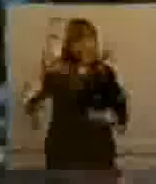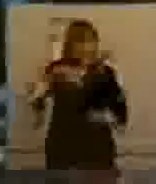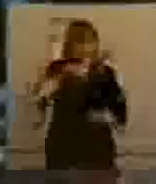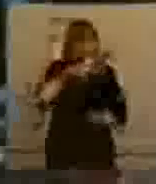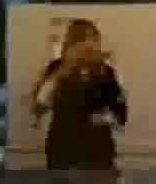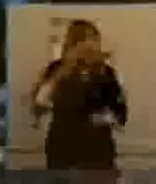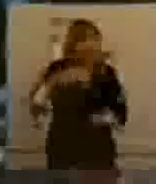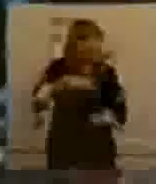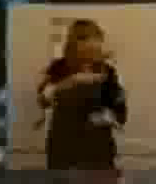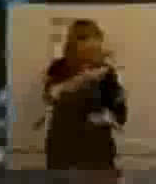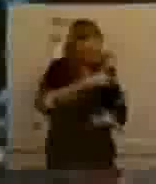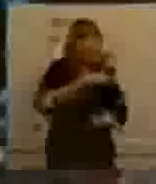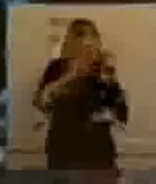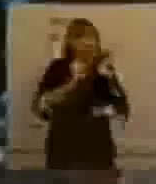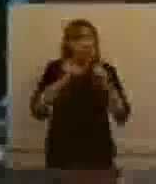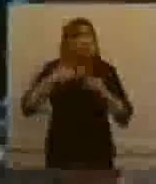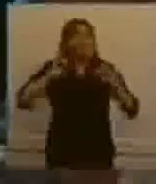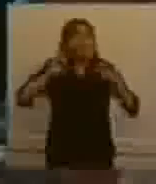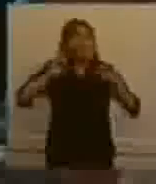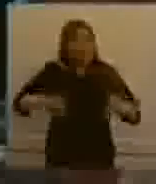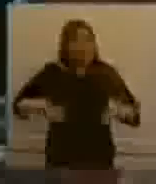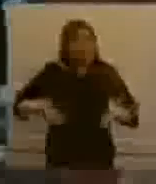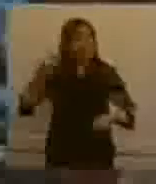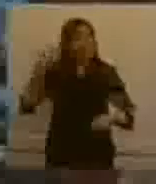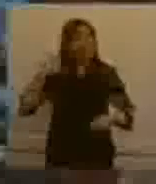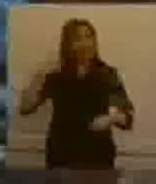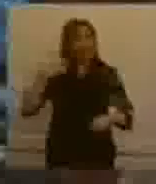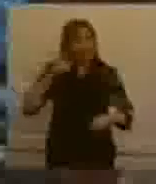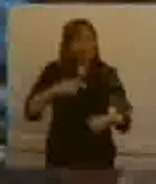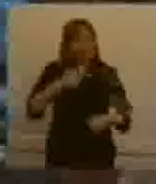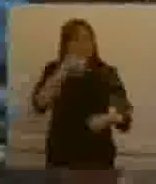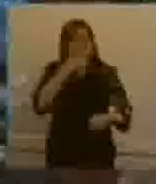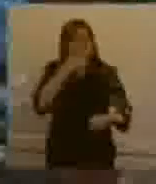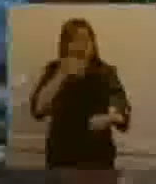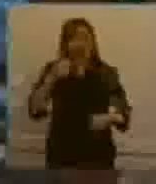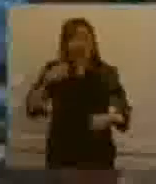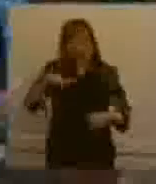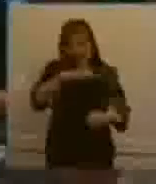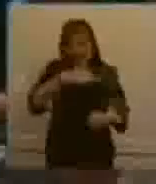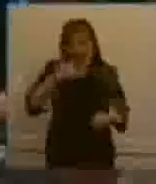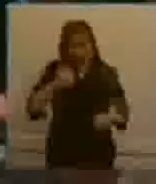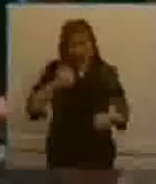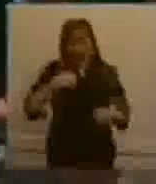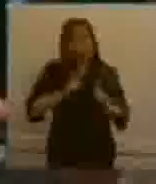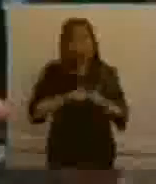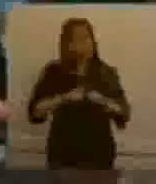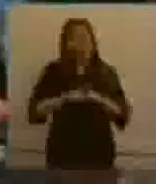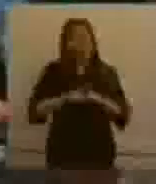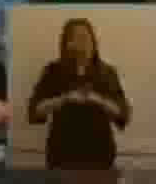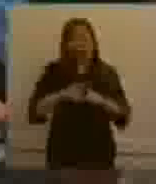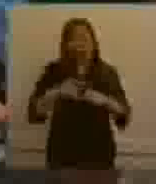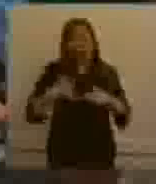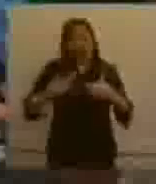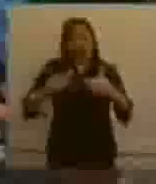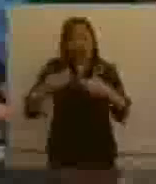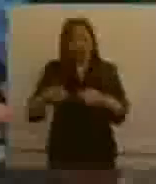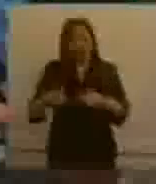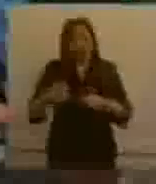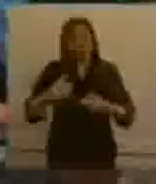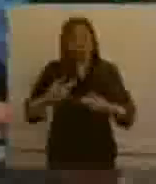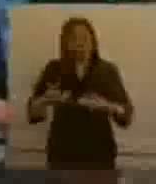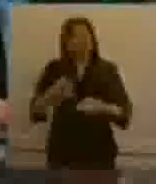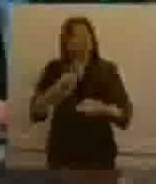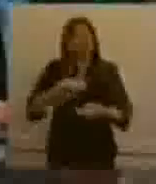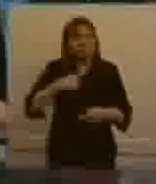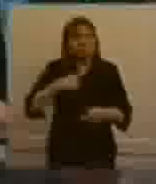fueron muy afectadas específicamente San Carlos de Bariloche, y bueno, a través también de los REPRO, que por supuesto también vamos a disponer